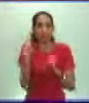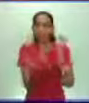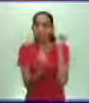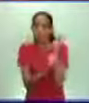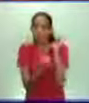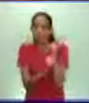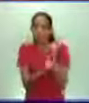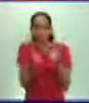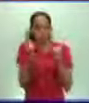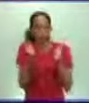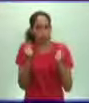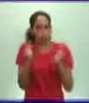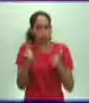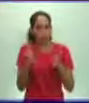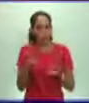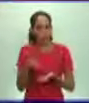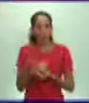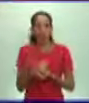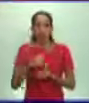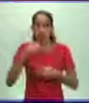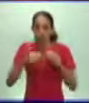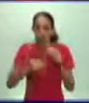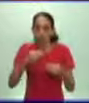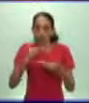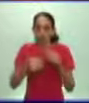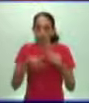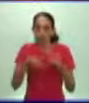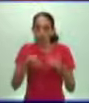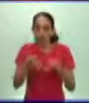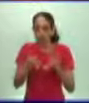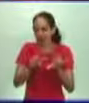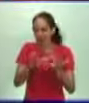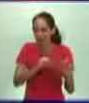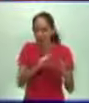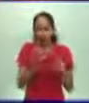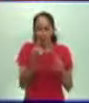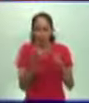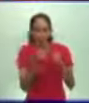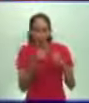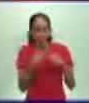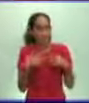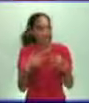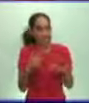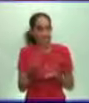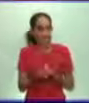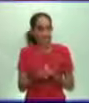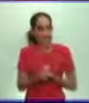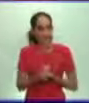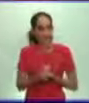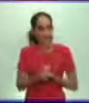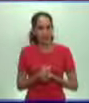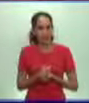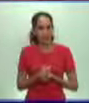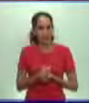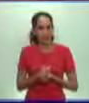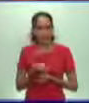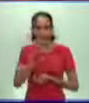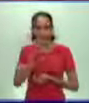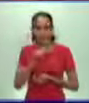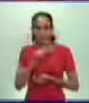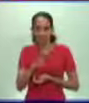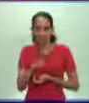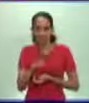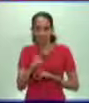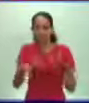que constantemente son incluso más las ganancias que va obteniendo. Pero a esto también se va a sumar, muchachos, esas manifestaciones